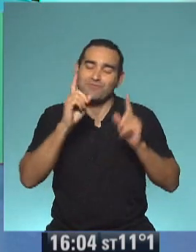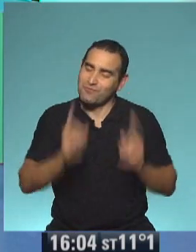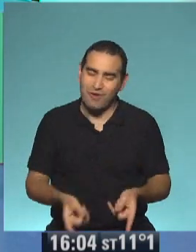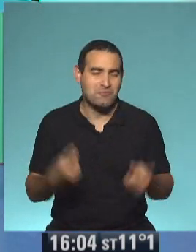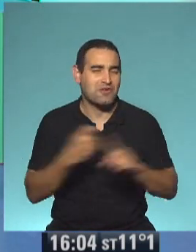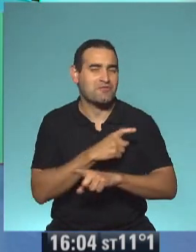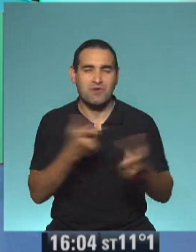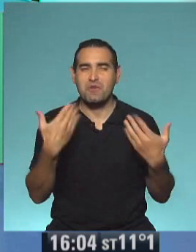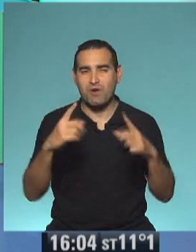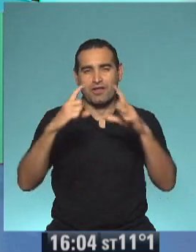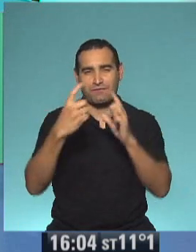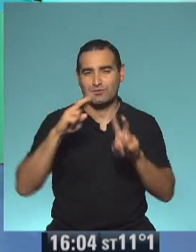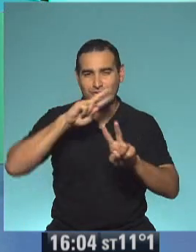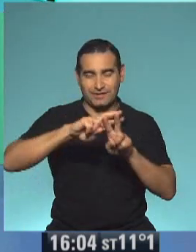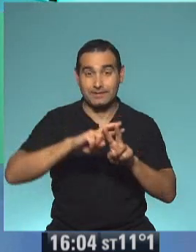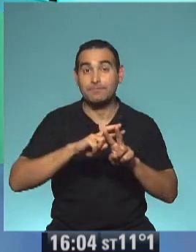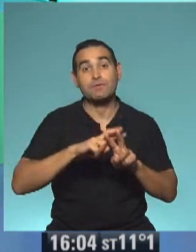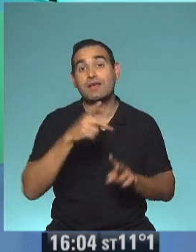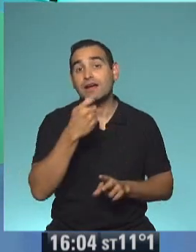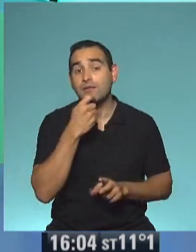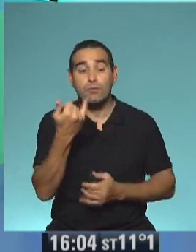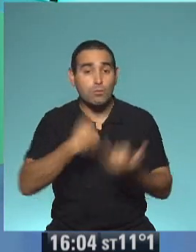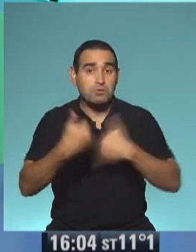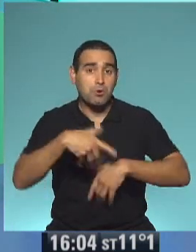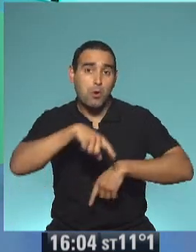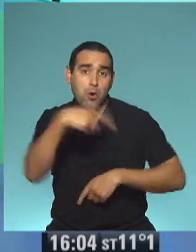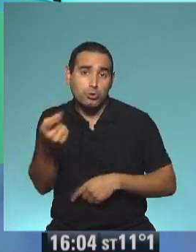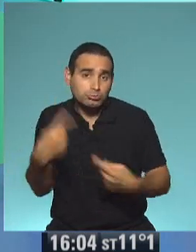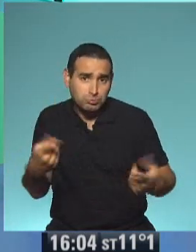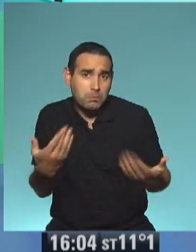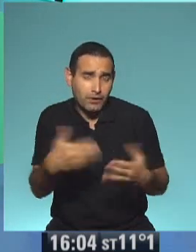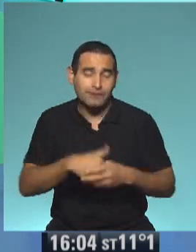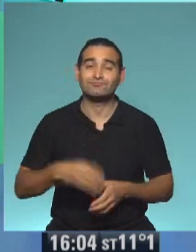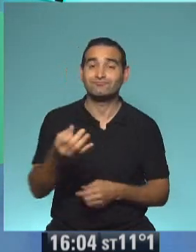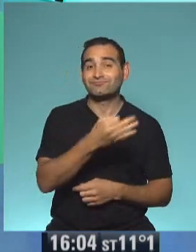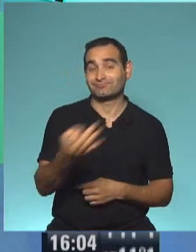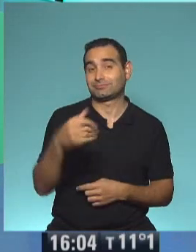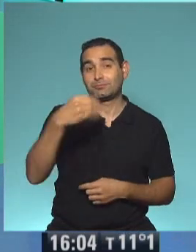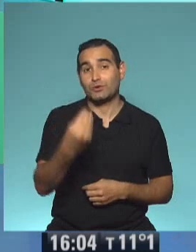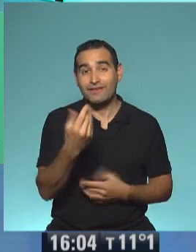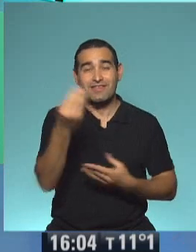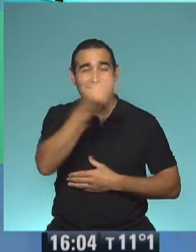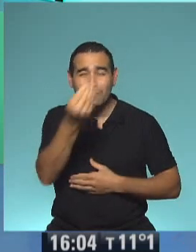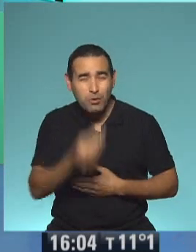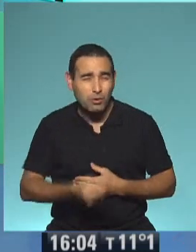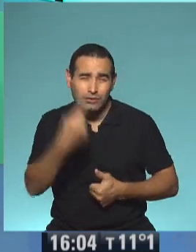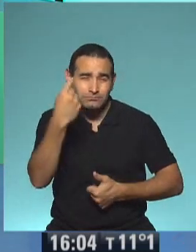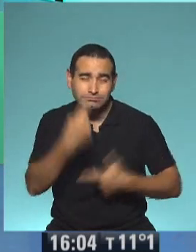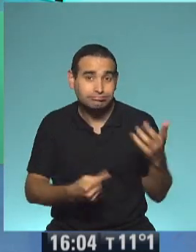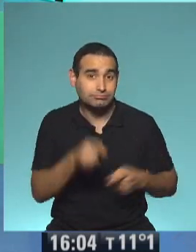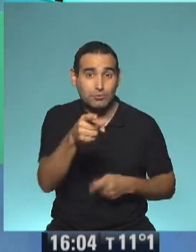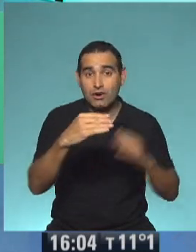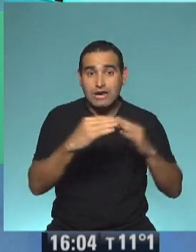pueden mandar una foto con ese hashtag. Pero si nos quieren comentar otra cosa, también lo pueden hacer, ¿no? Así es, porque todos los dibujos que estén haciendo en su casa,